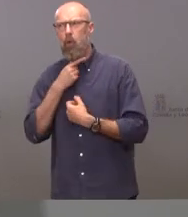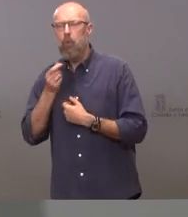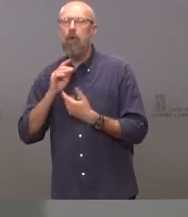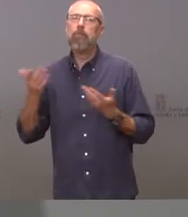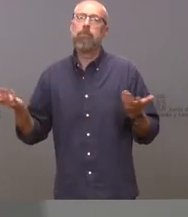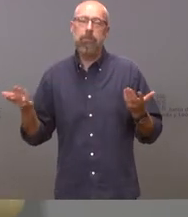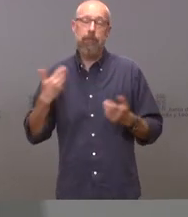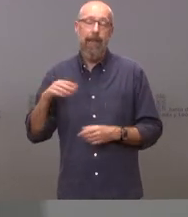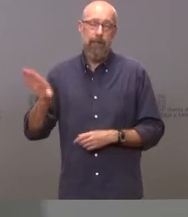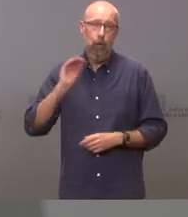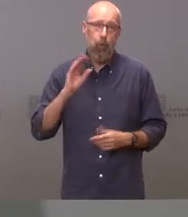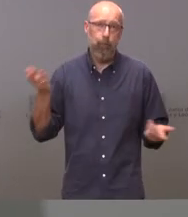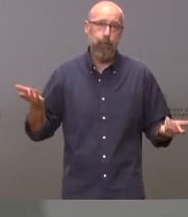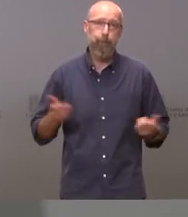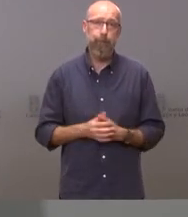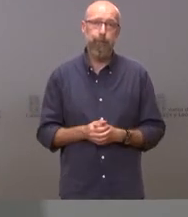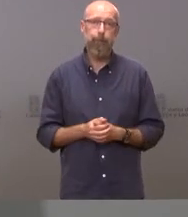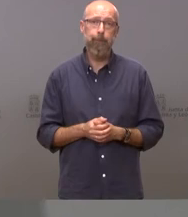yo lo entiendo es decir que